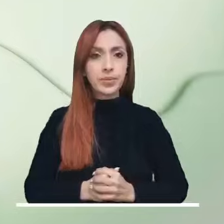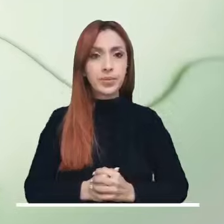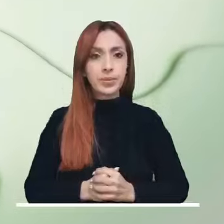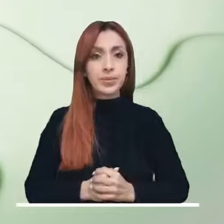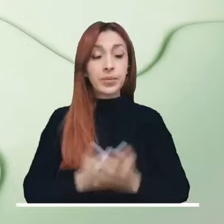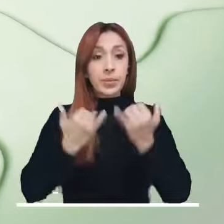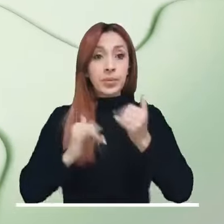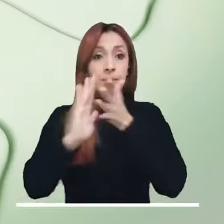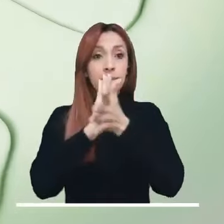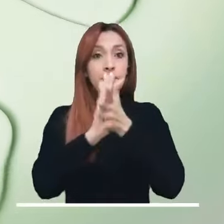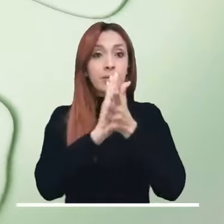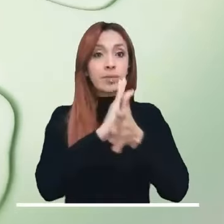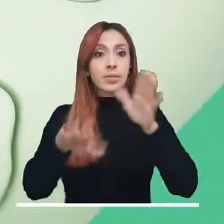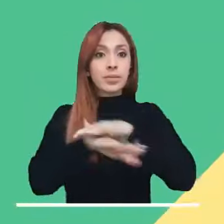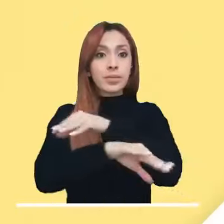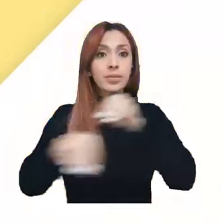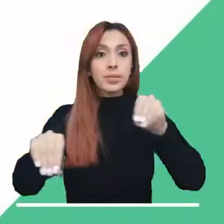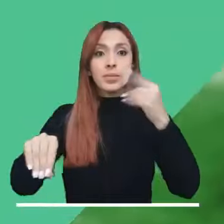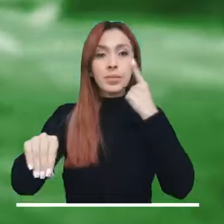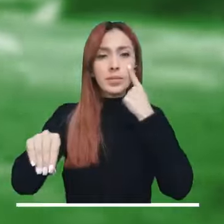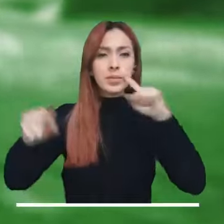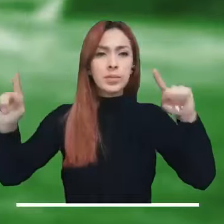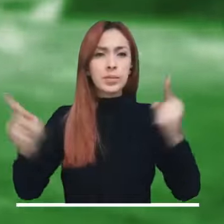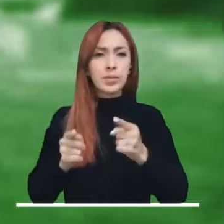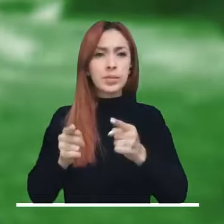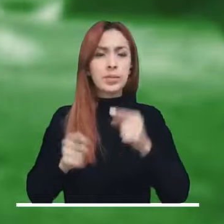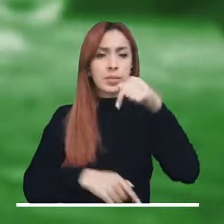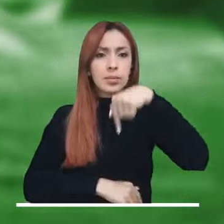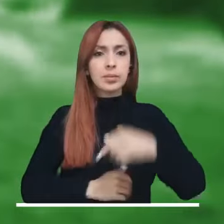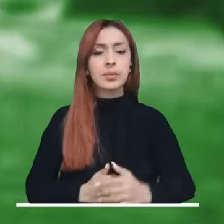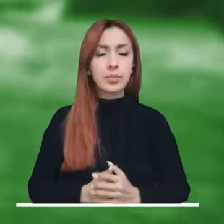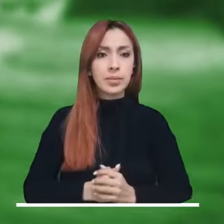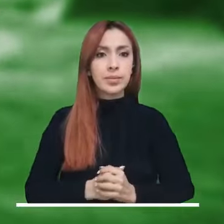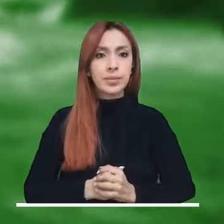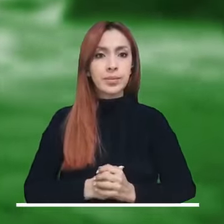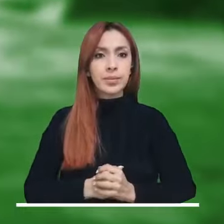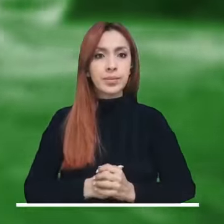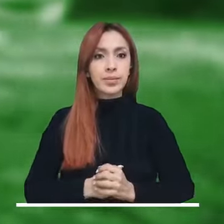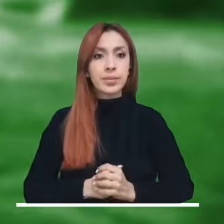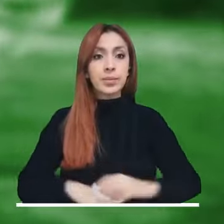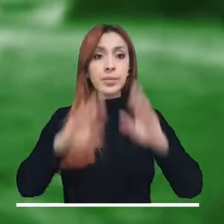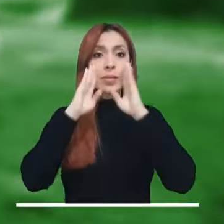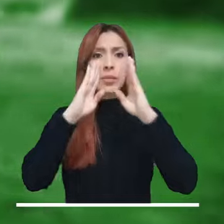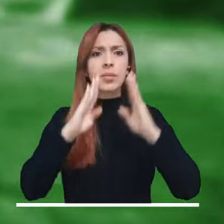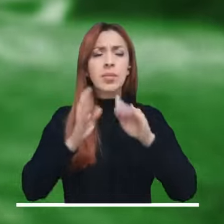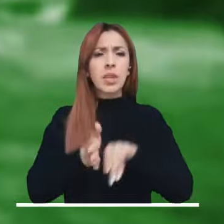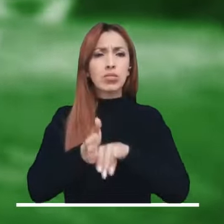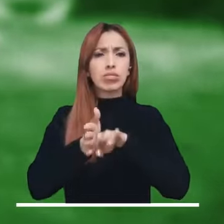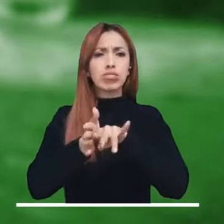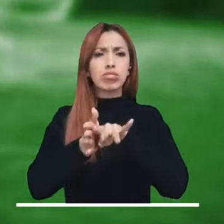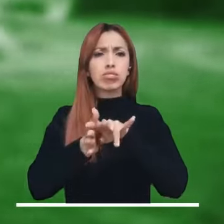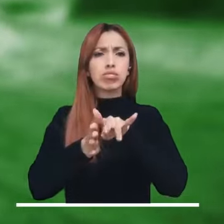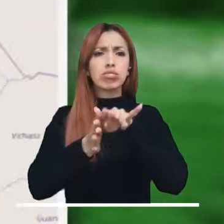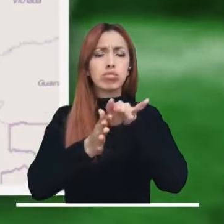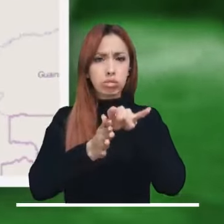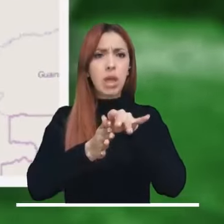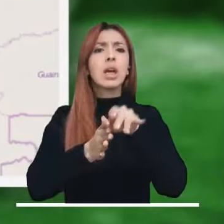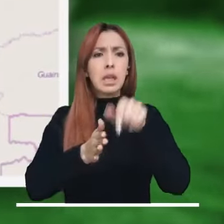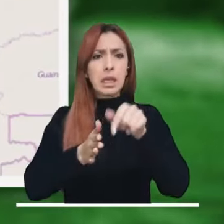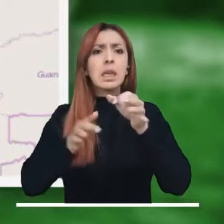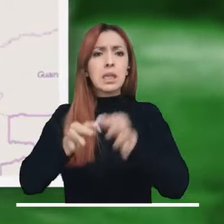al costado oriental de la ciudad. En este apartado les compartimos un resumen de las alertas que se encuentran